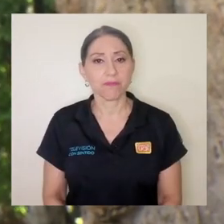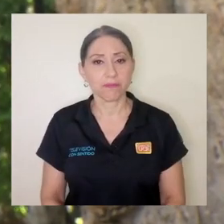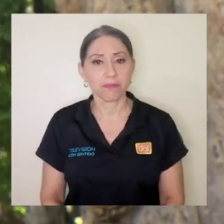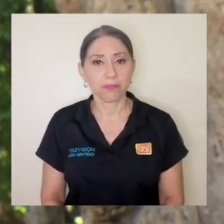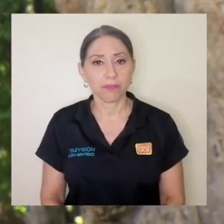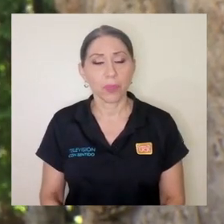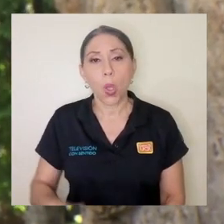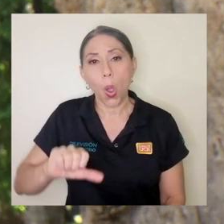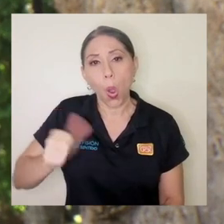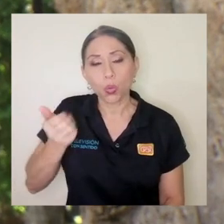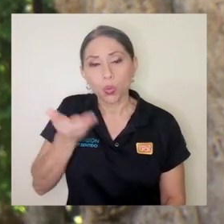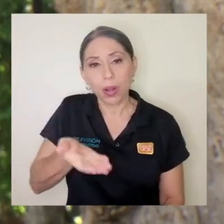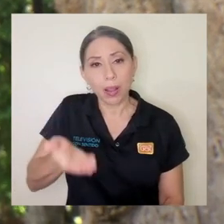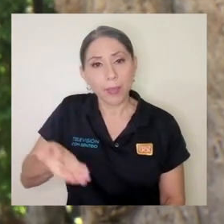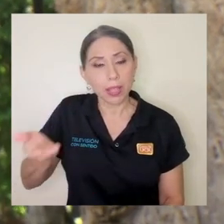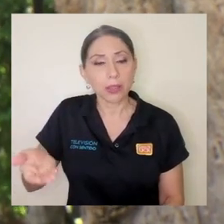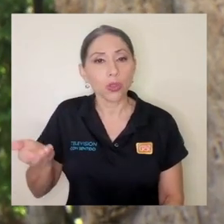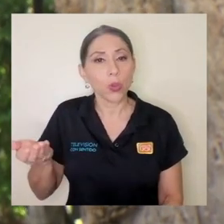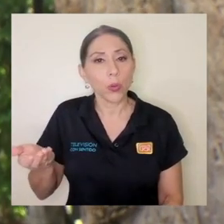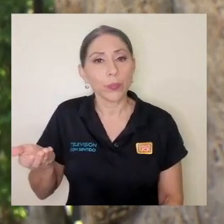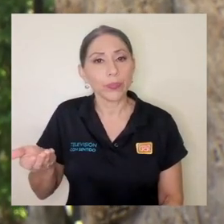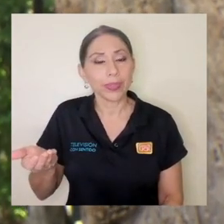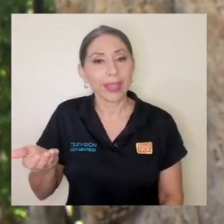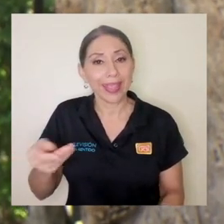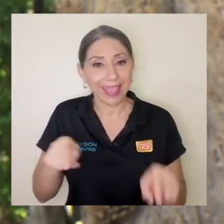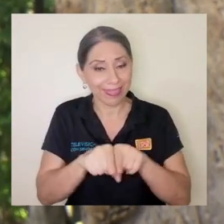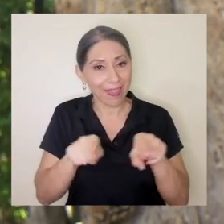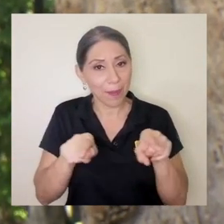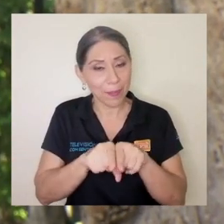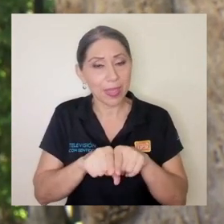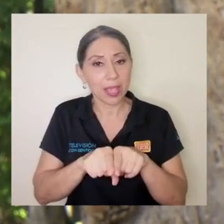elemento verdad que también las personas